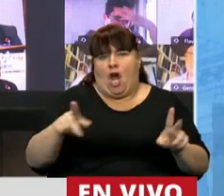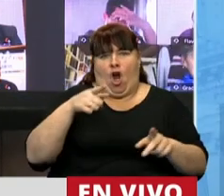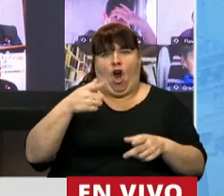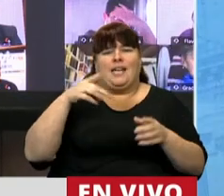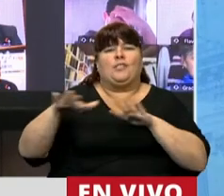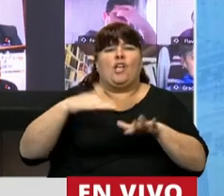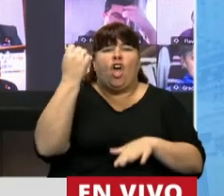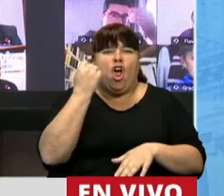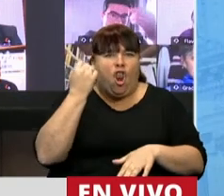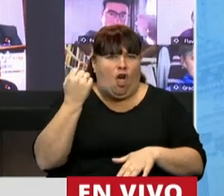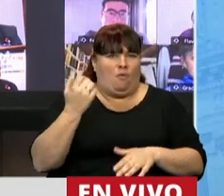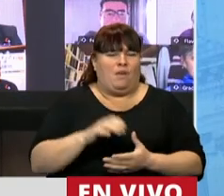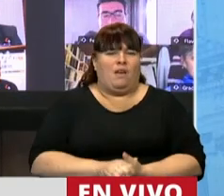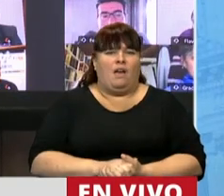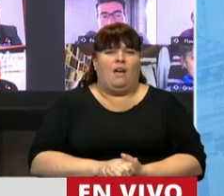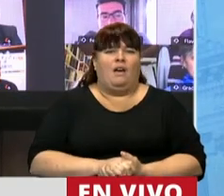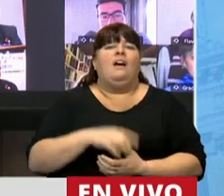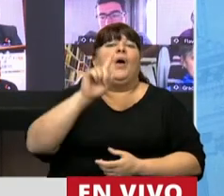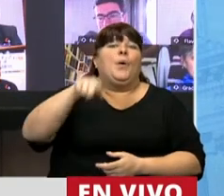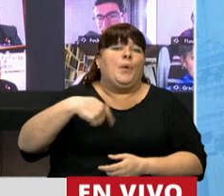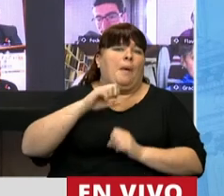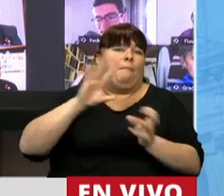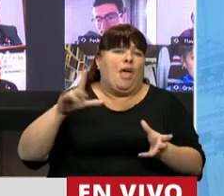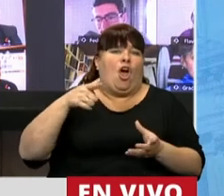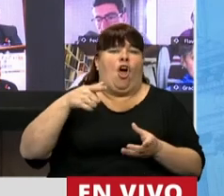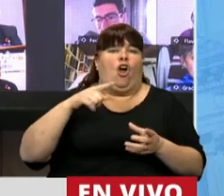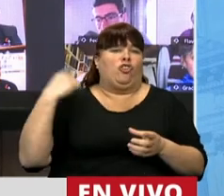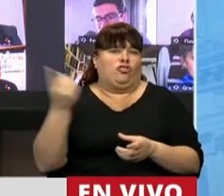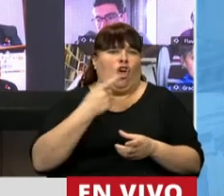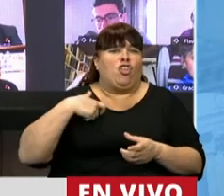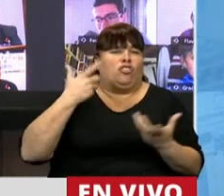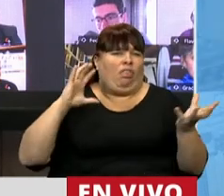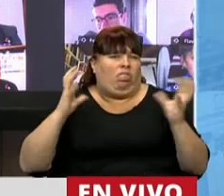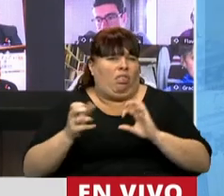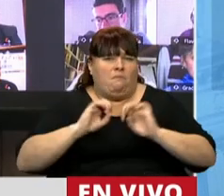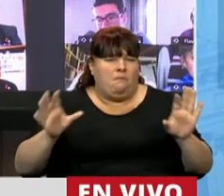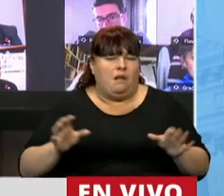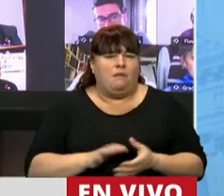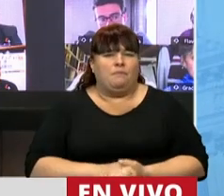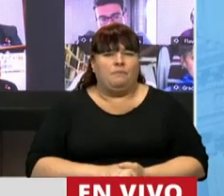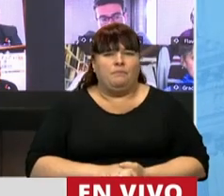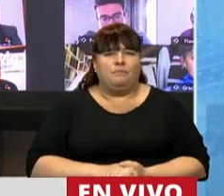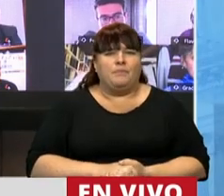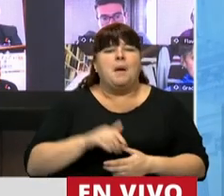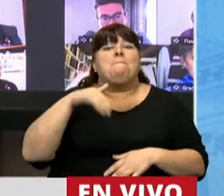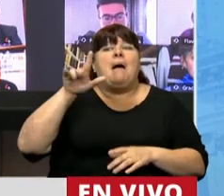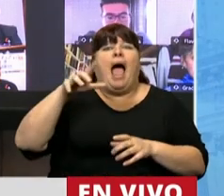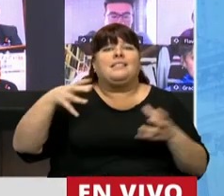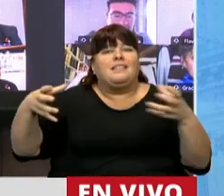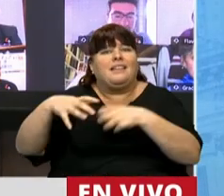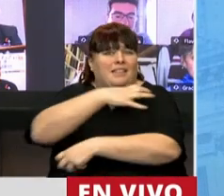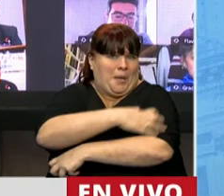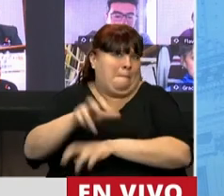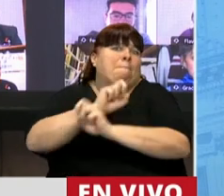socioeconómico decidual, que se tradujo con un mayor deterioro del tejido social en su punto, sobre todo en los sectores más vulnerables.